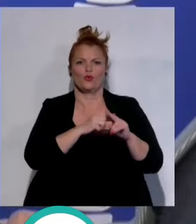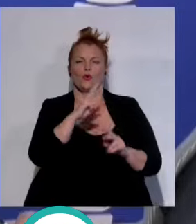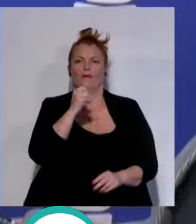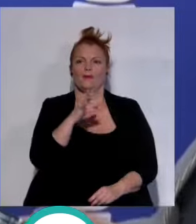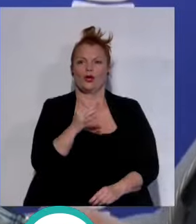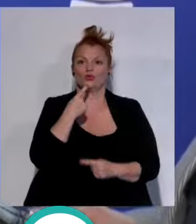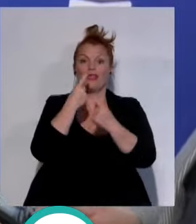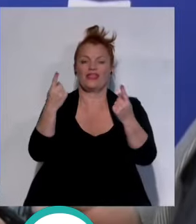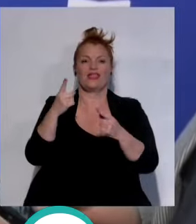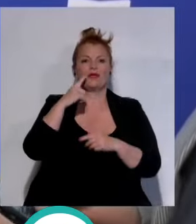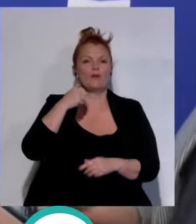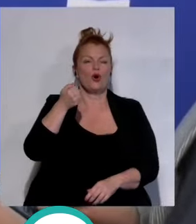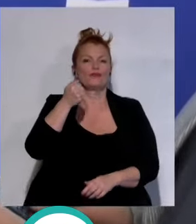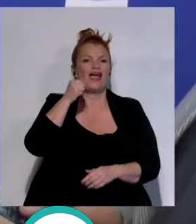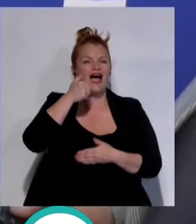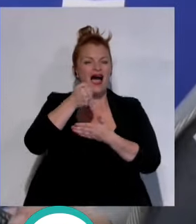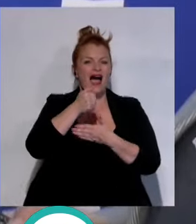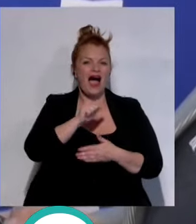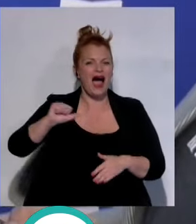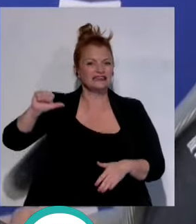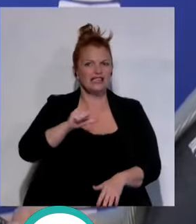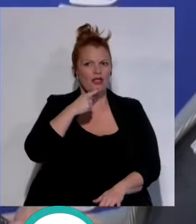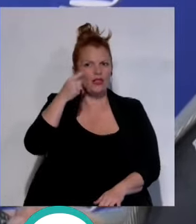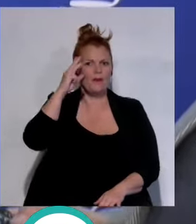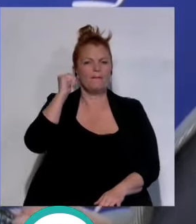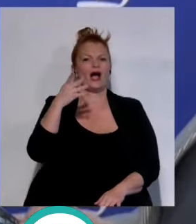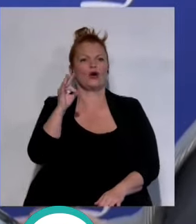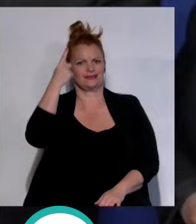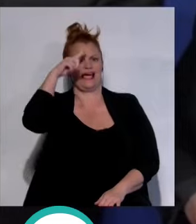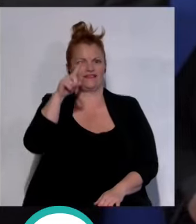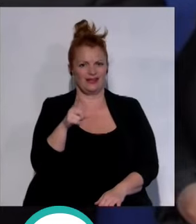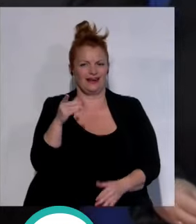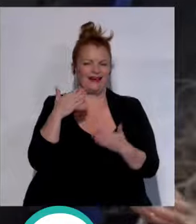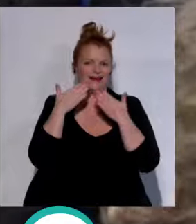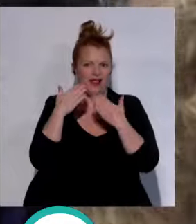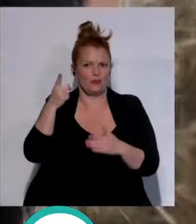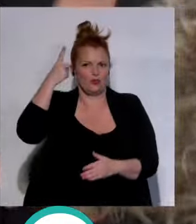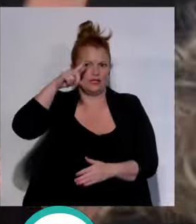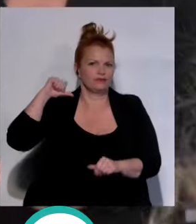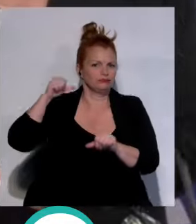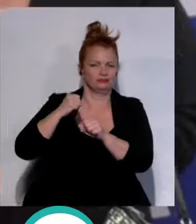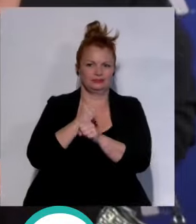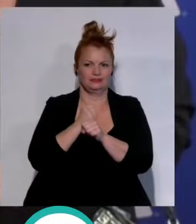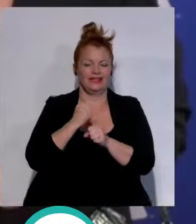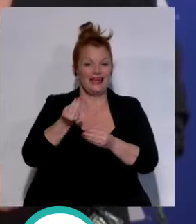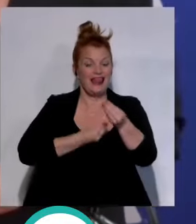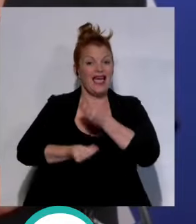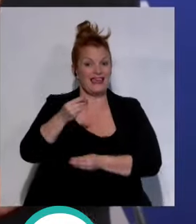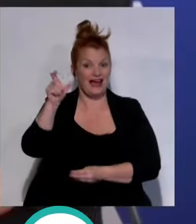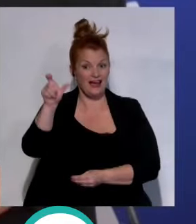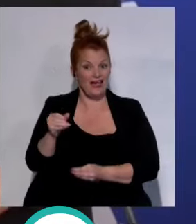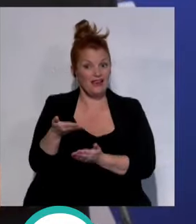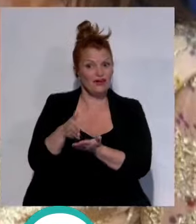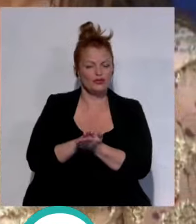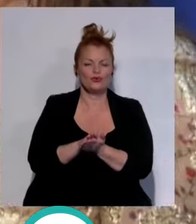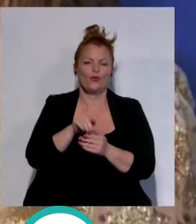decías Paco en Asia y todo el mundo sabe que es Paco de Lucía y eso se lo ha ganado a Pulso. La hija del fallecido guitarrista, Casilda Sánchez, se